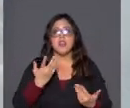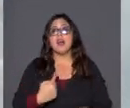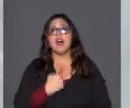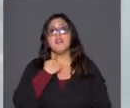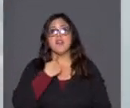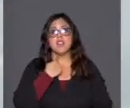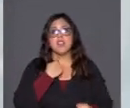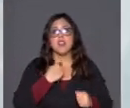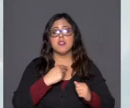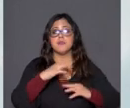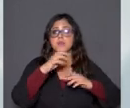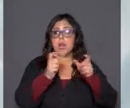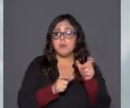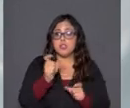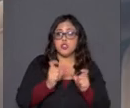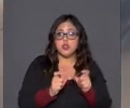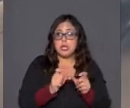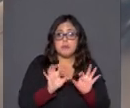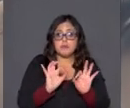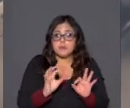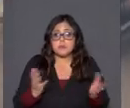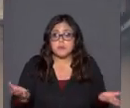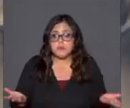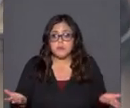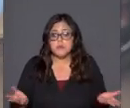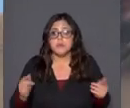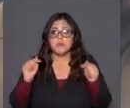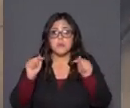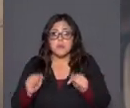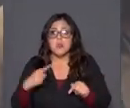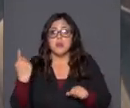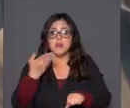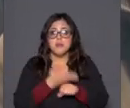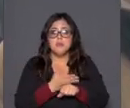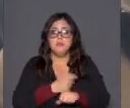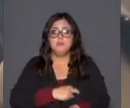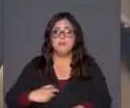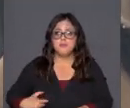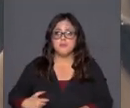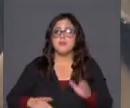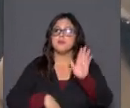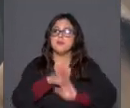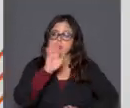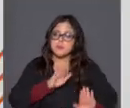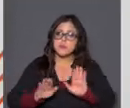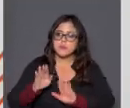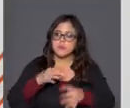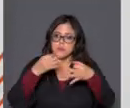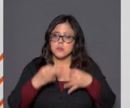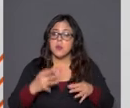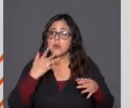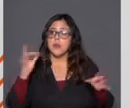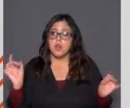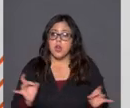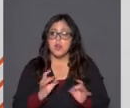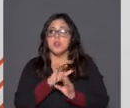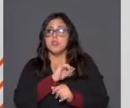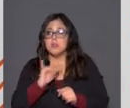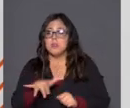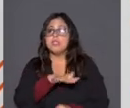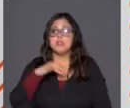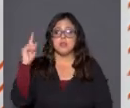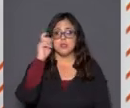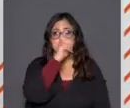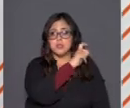agricultores, contra personas comunes y corrientes, eso es lo que le pedimos al gobierno, extremar las medidas de seguridad porque seguramente vamos a tener hechos muy complicados